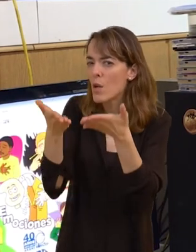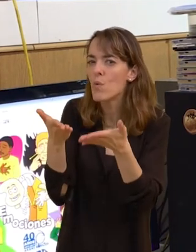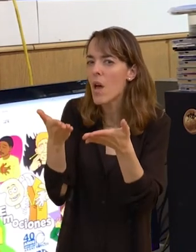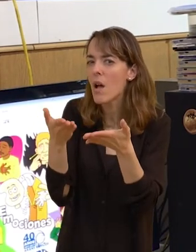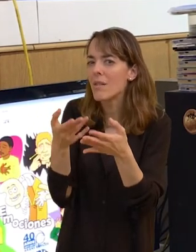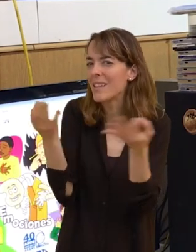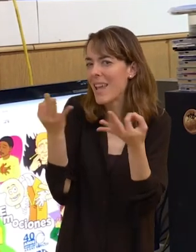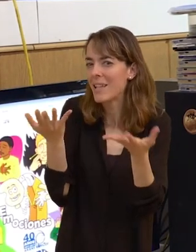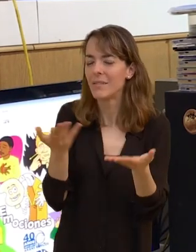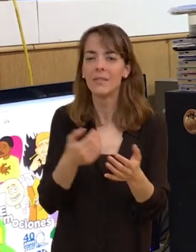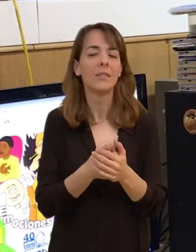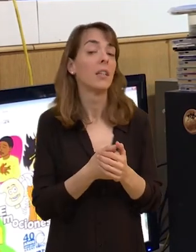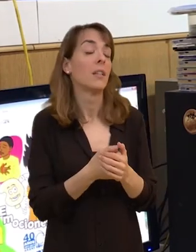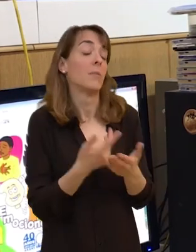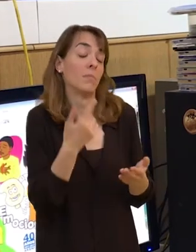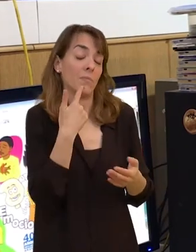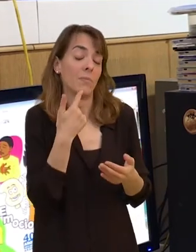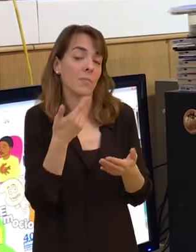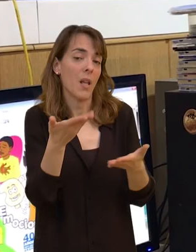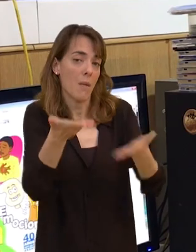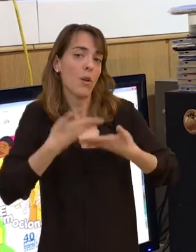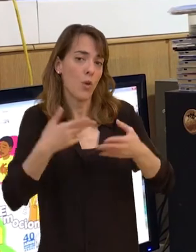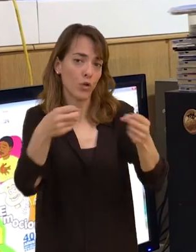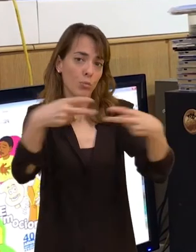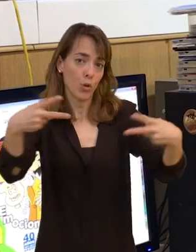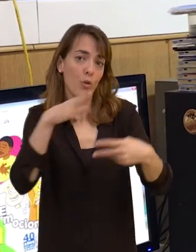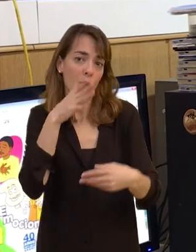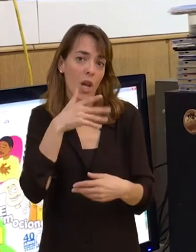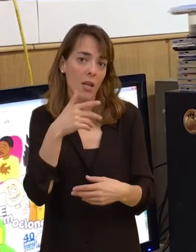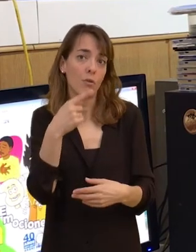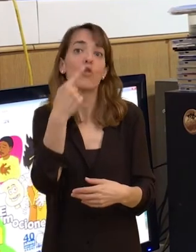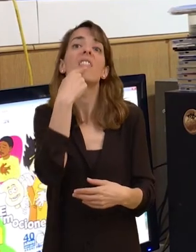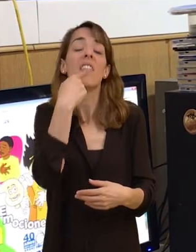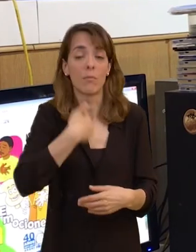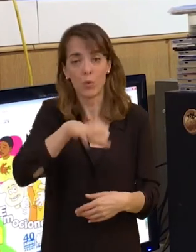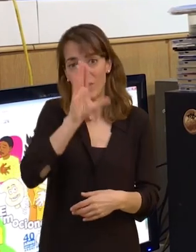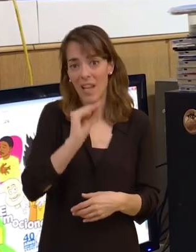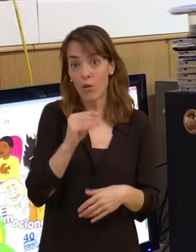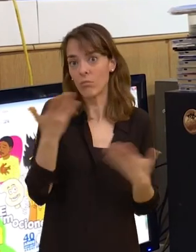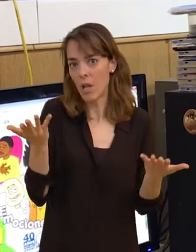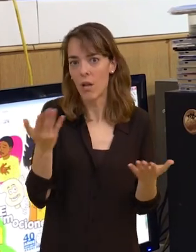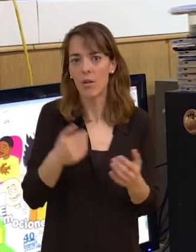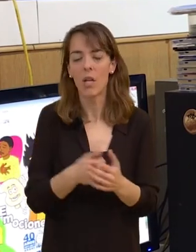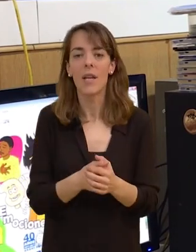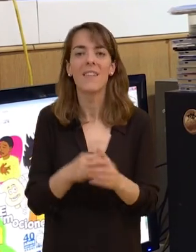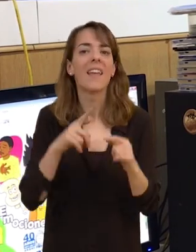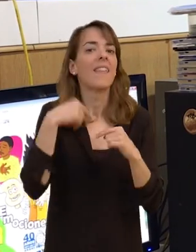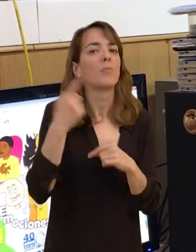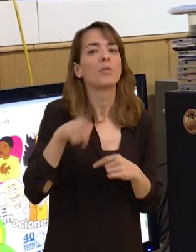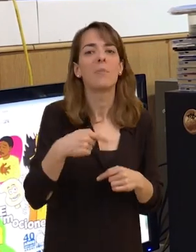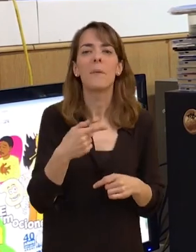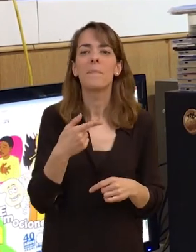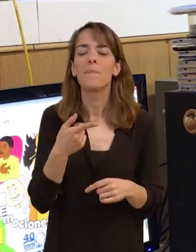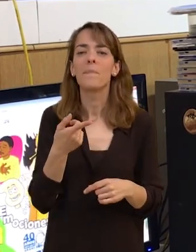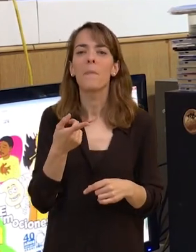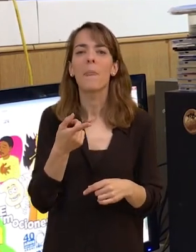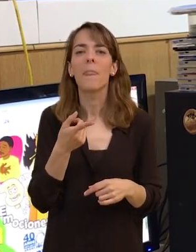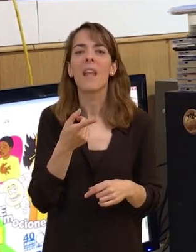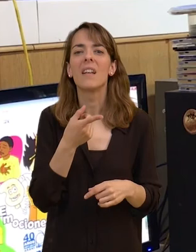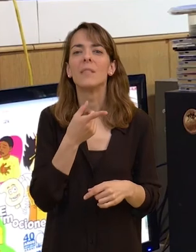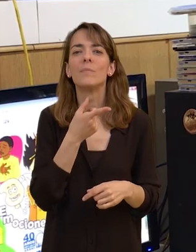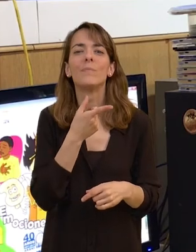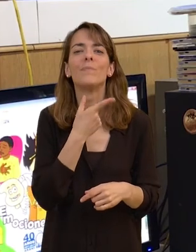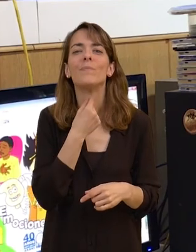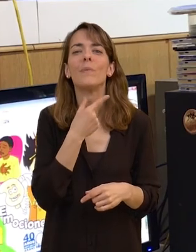Bueno, principalmente los sus titulos porque así entiendo lo que dicen, claro, luego lo que me gusta de oír